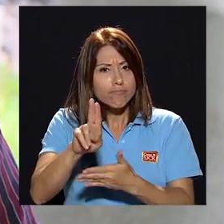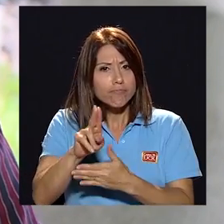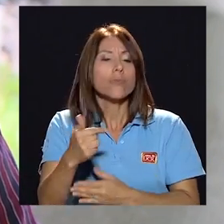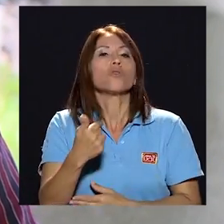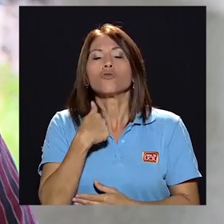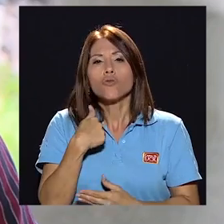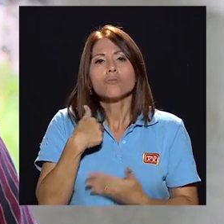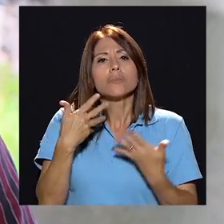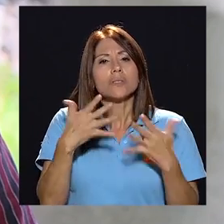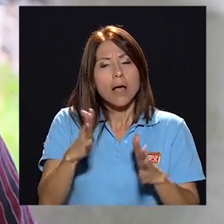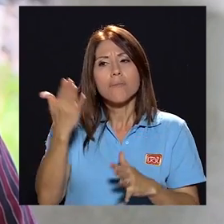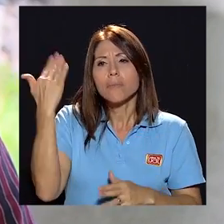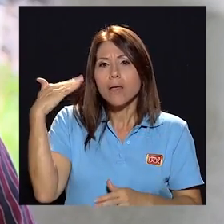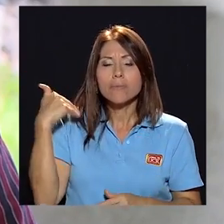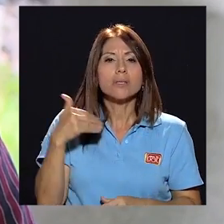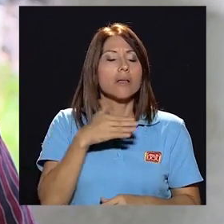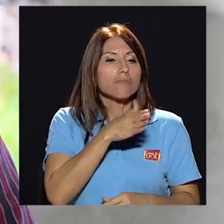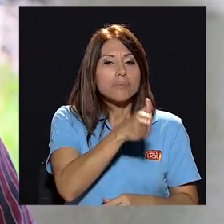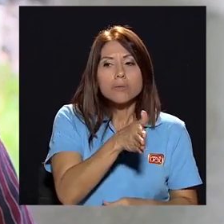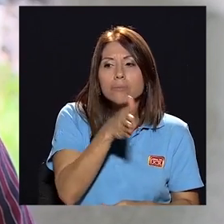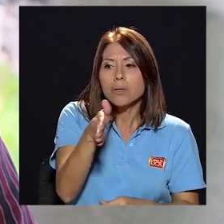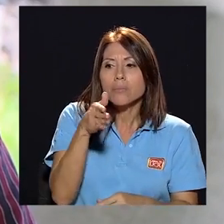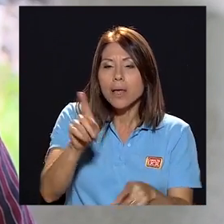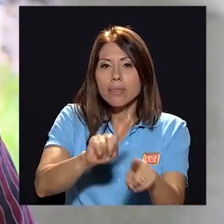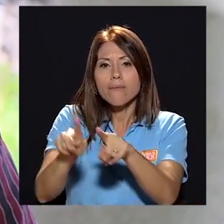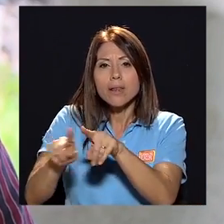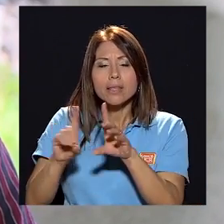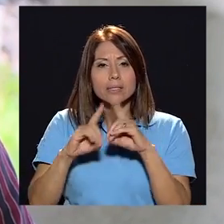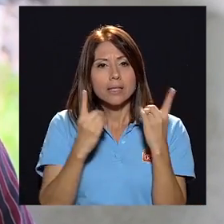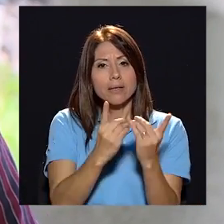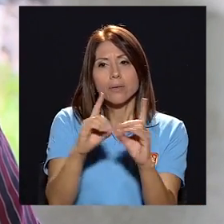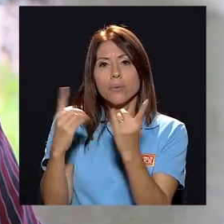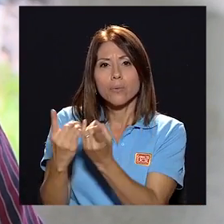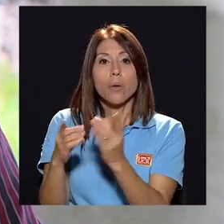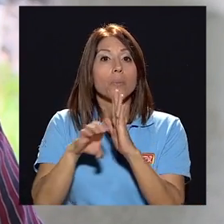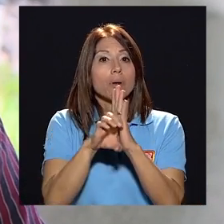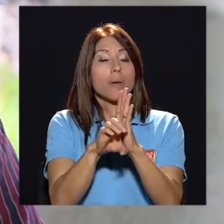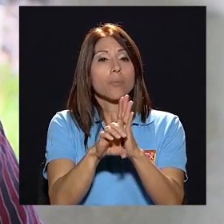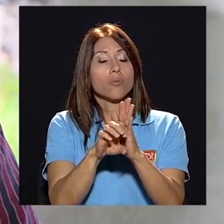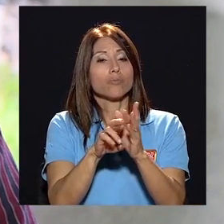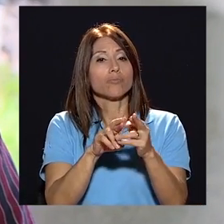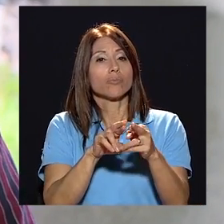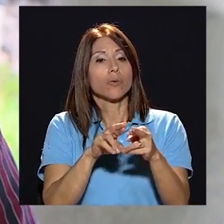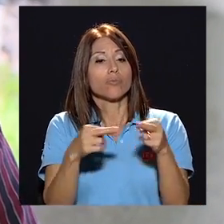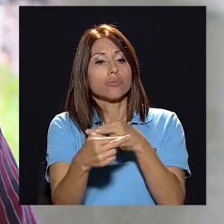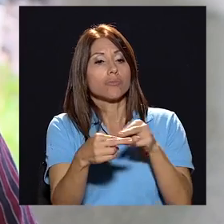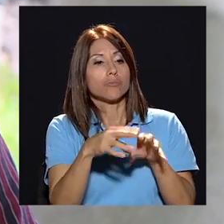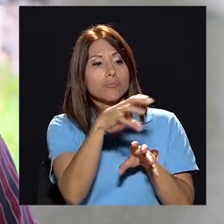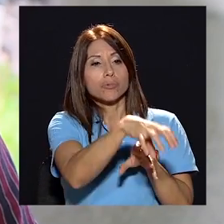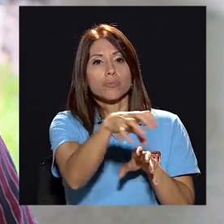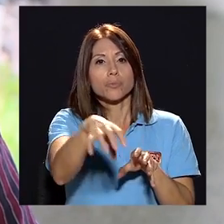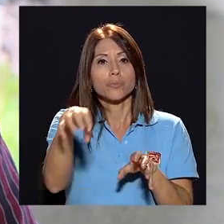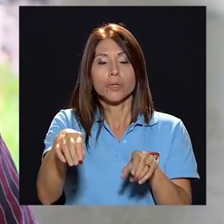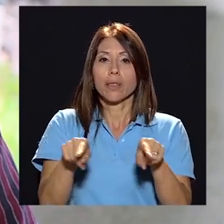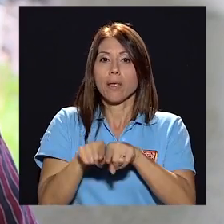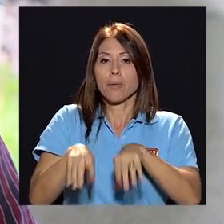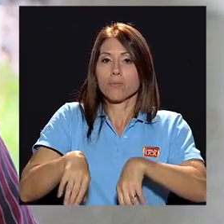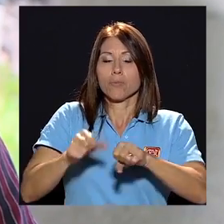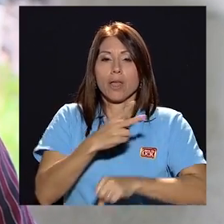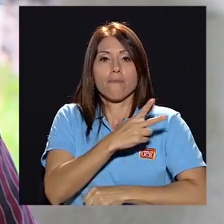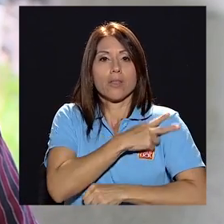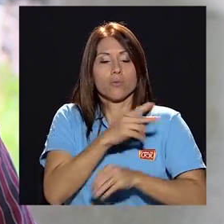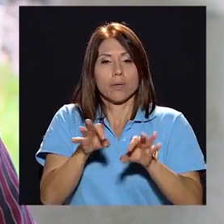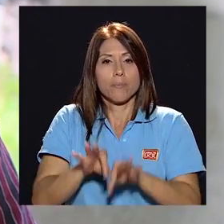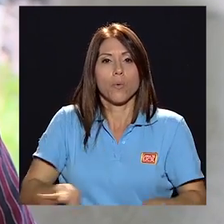la oportunidad de pasar por diferentes instancias dentro del sector administrativo desde una sede regional hasta una jefatura tan